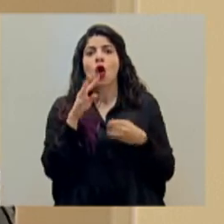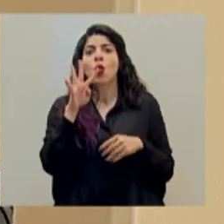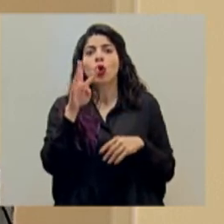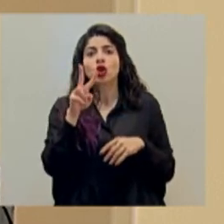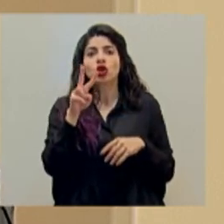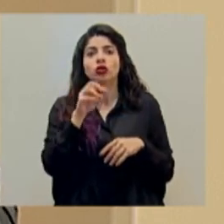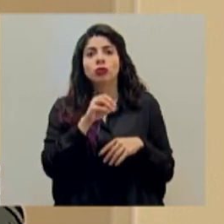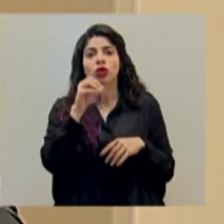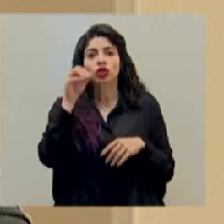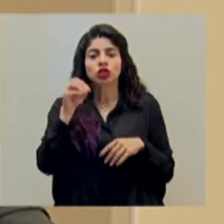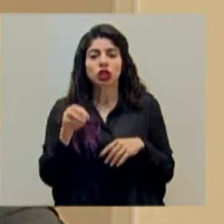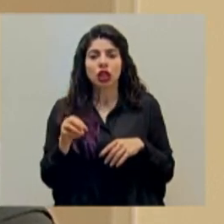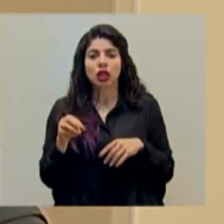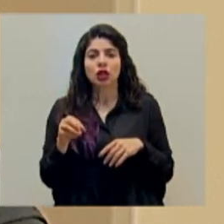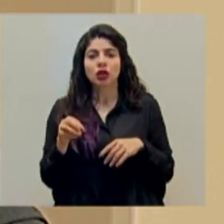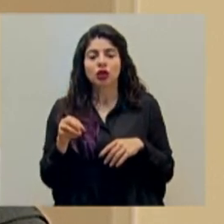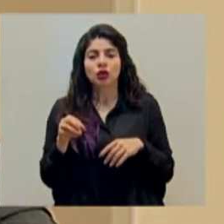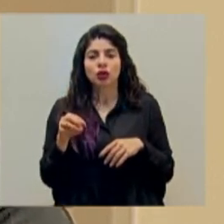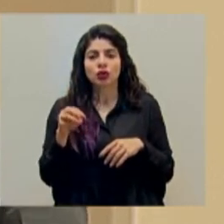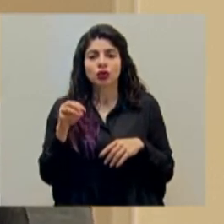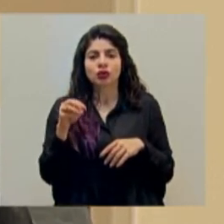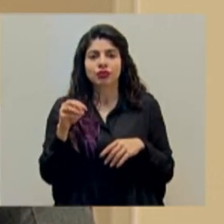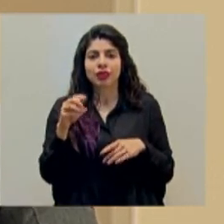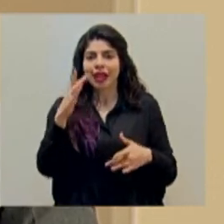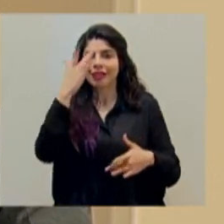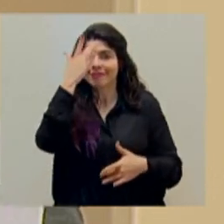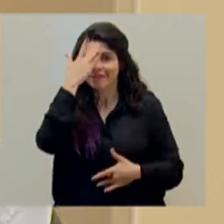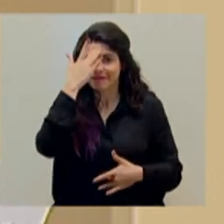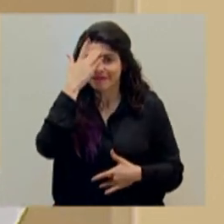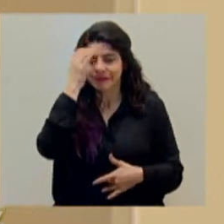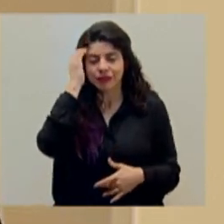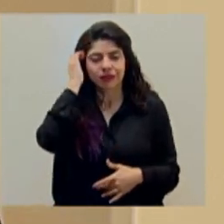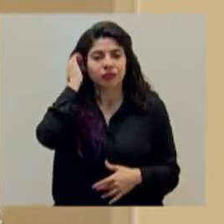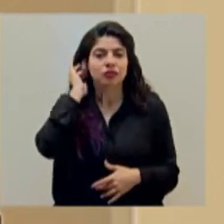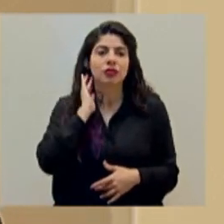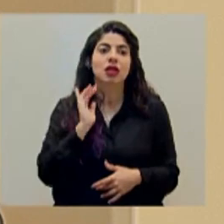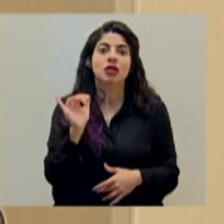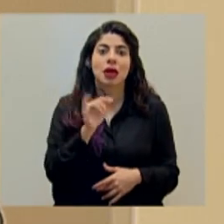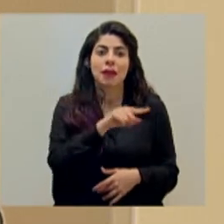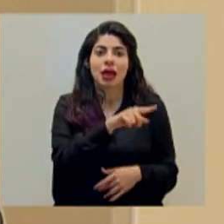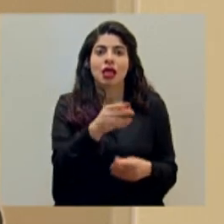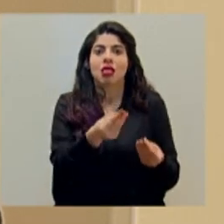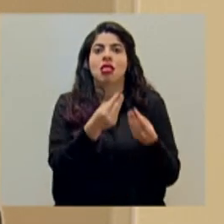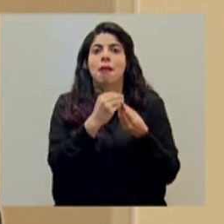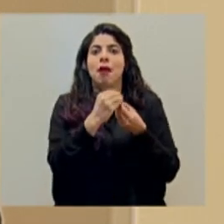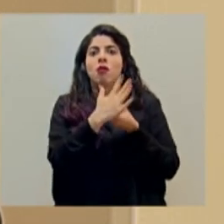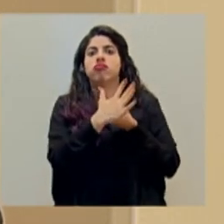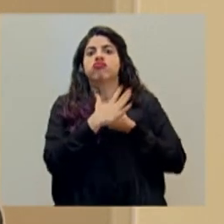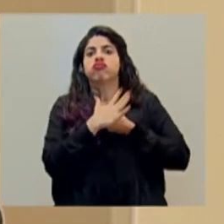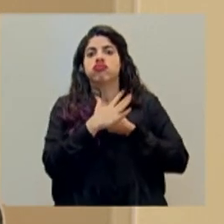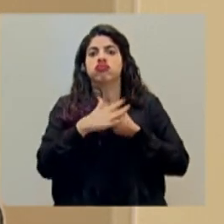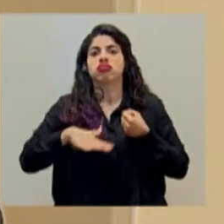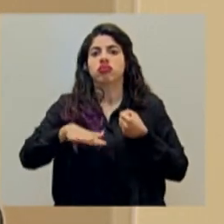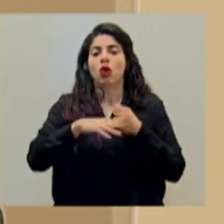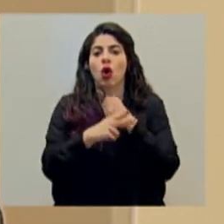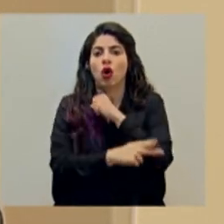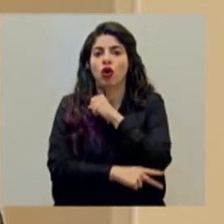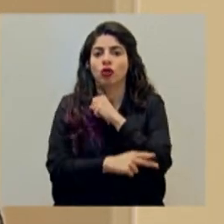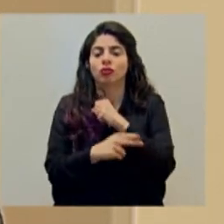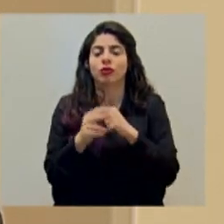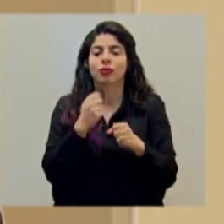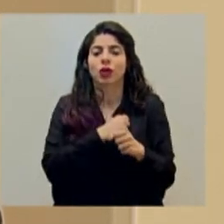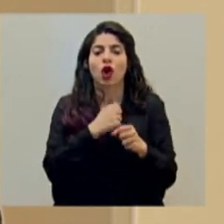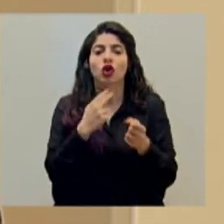% de los casos y que también ejercen mayor presión sobre el sistema hospitalario, estaremos